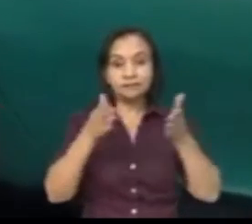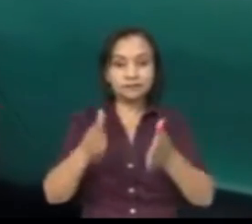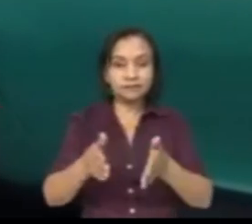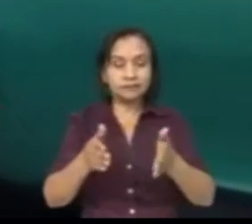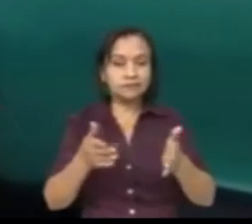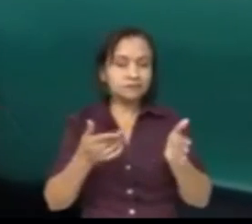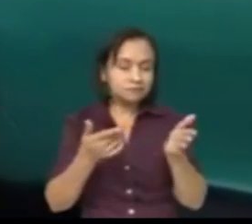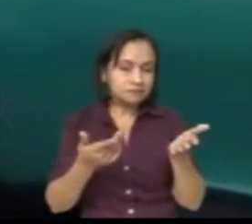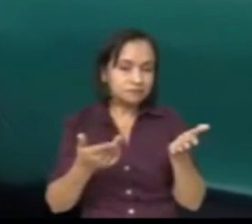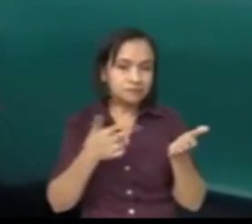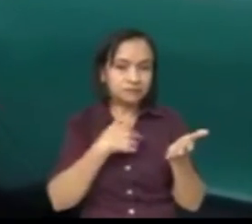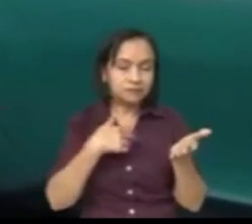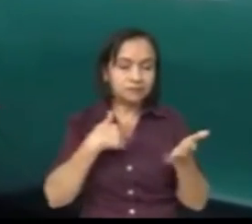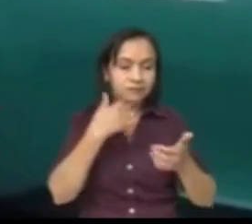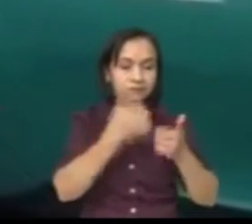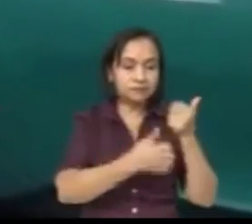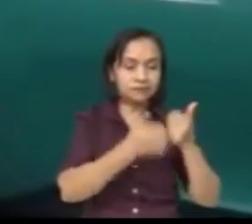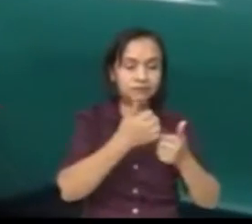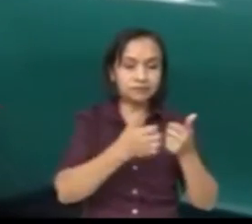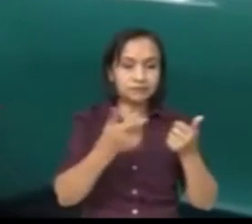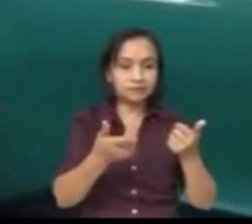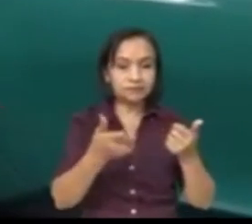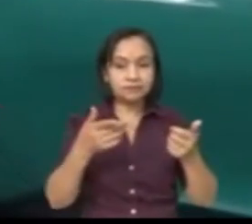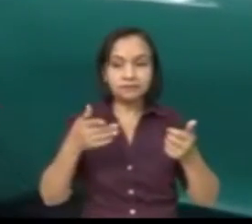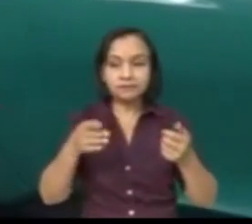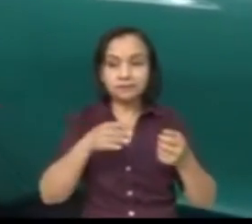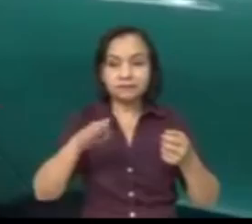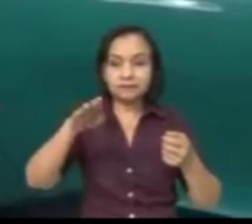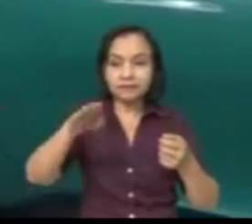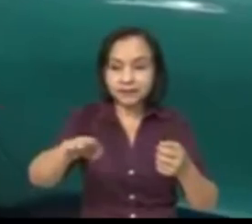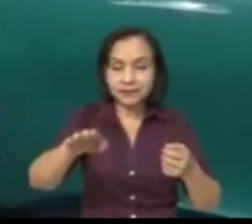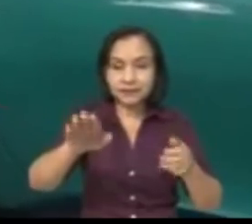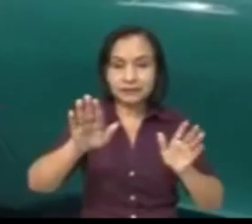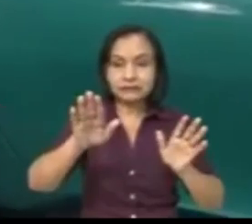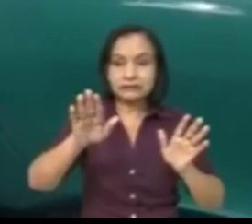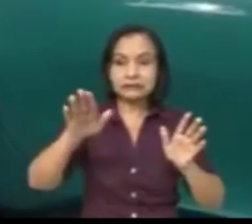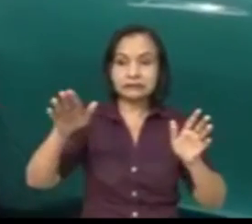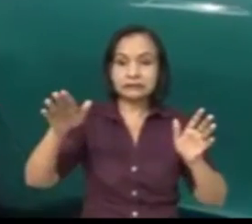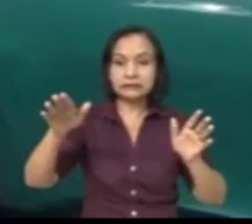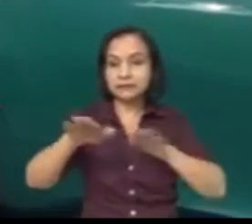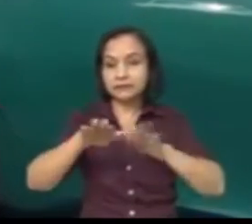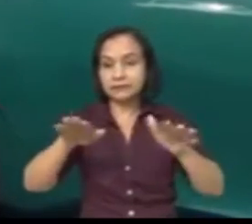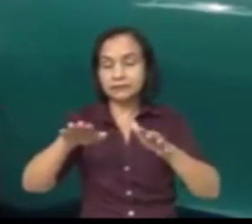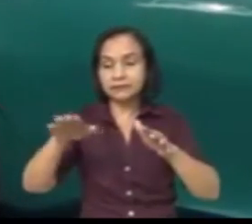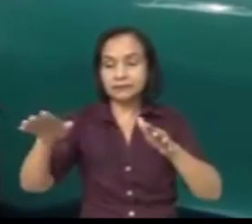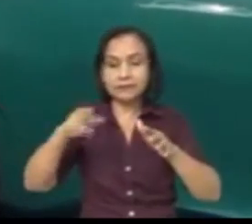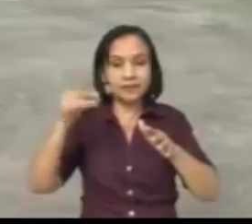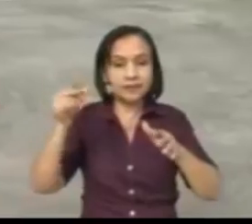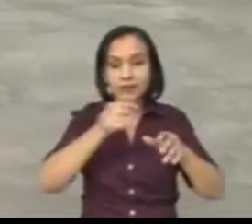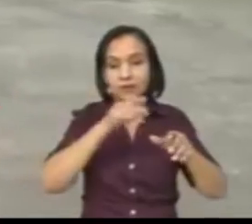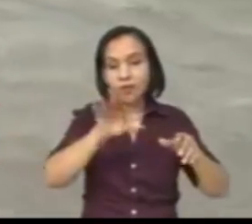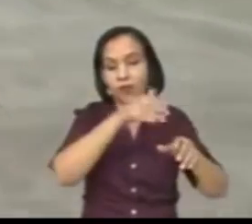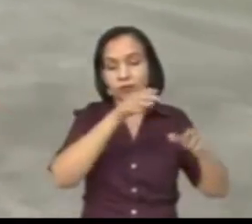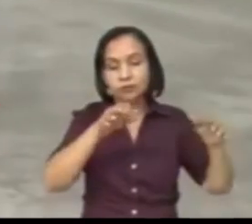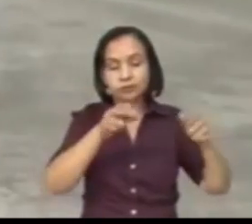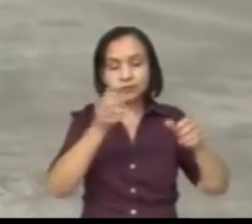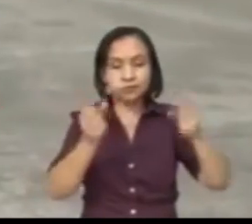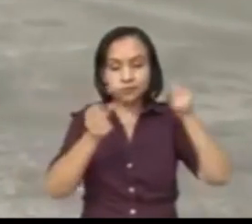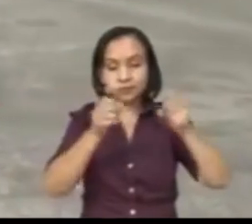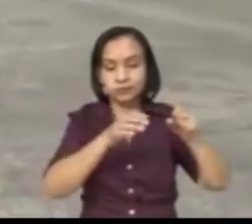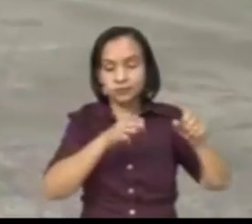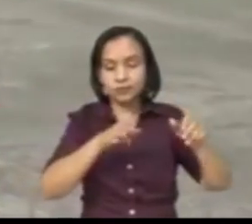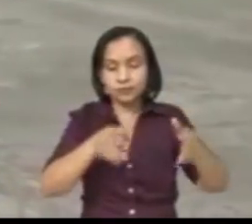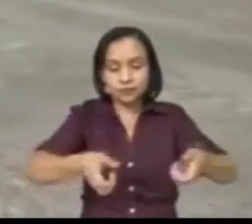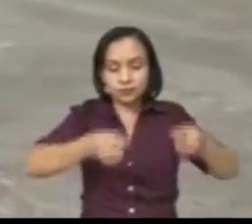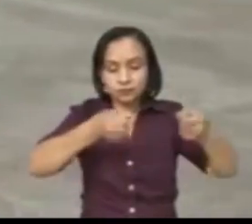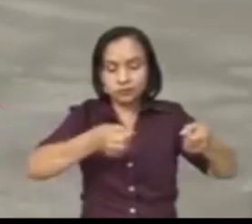hubo un problema de un vehículo que se quedó en X lugar, porque no puede, entonces inmediatamente se trasladan con esos cargadores